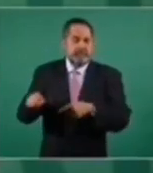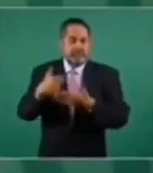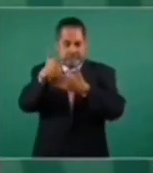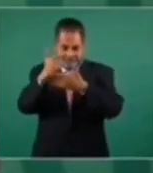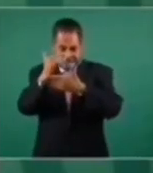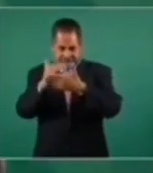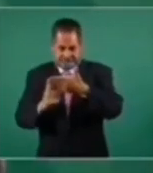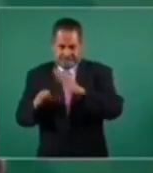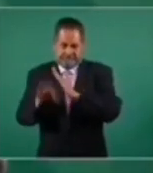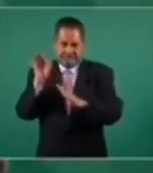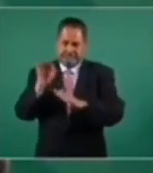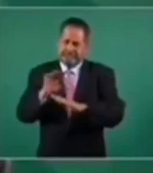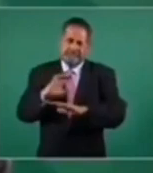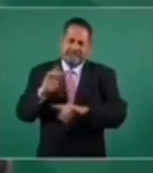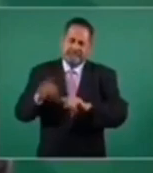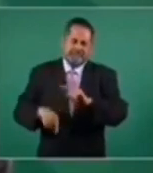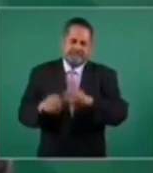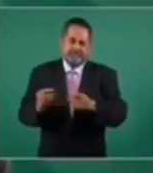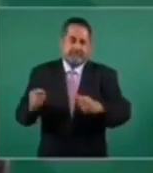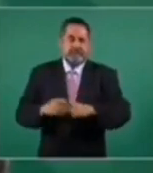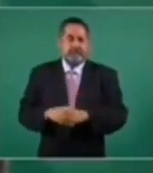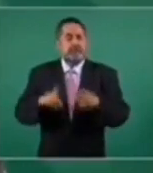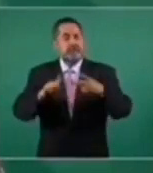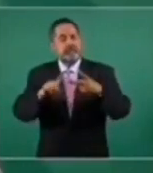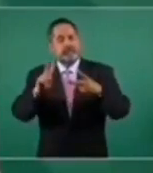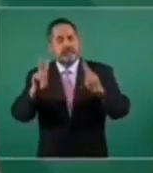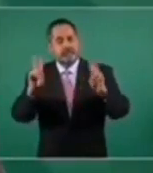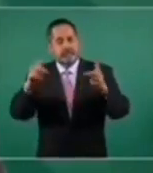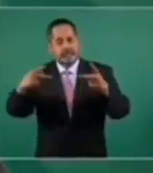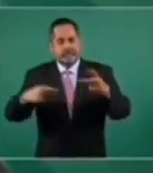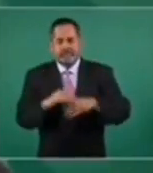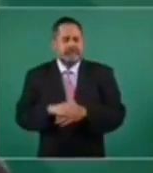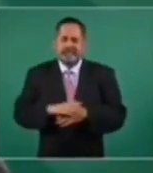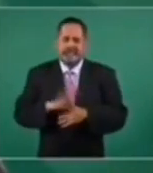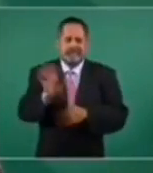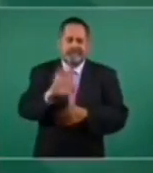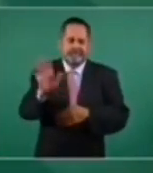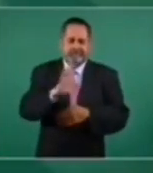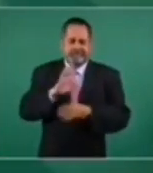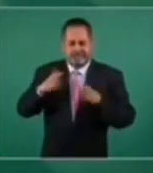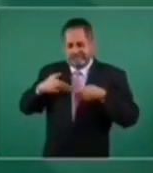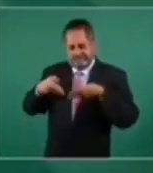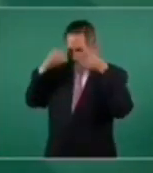con esa lista que encontramos. Respecto al otro tema, no, Zapatero a tus zapatos.